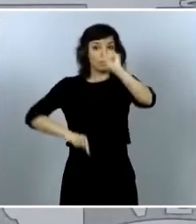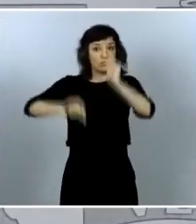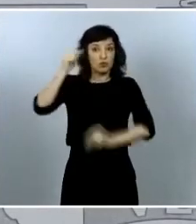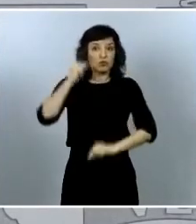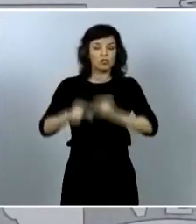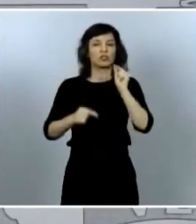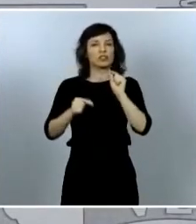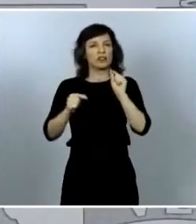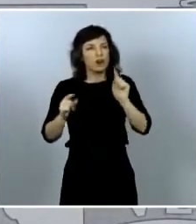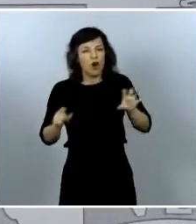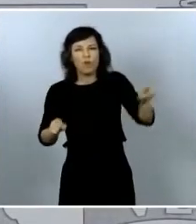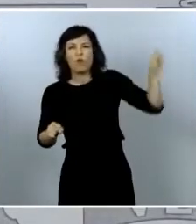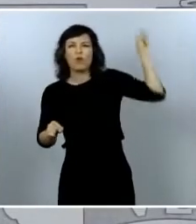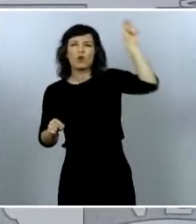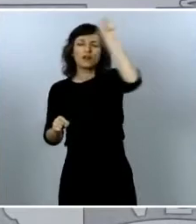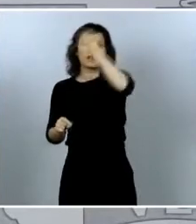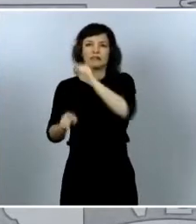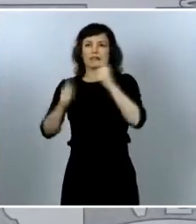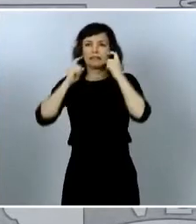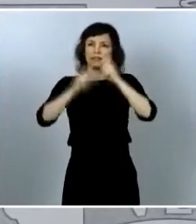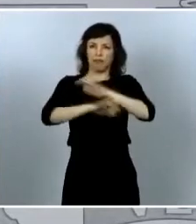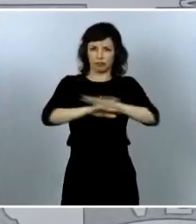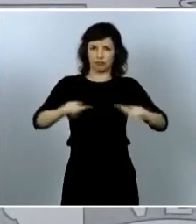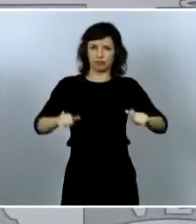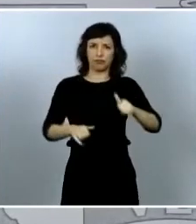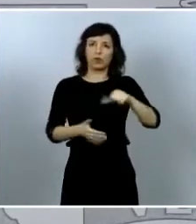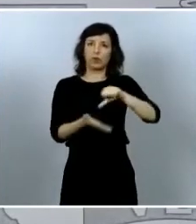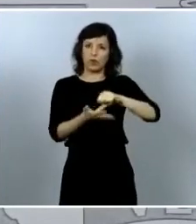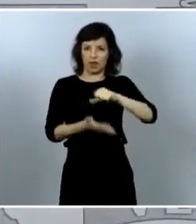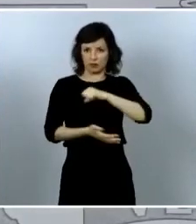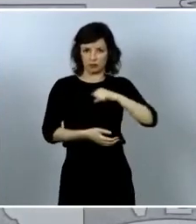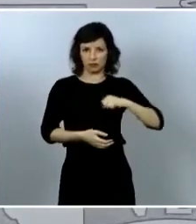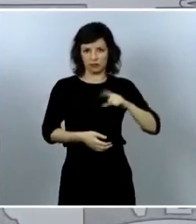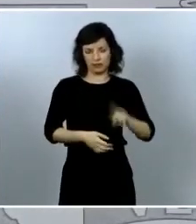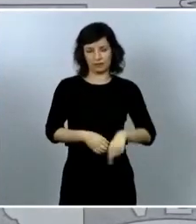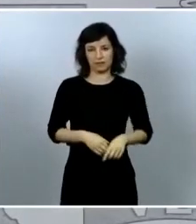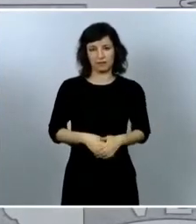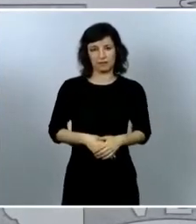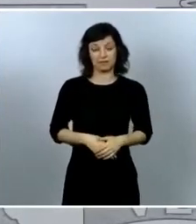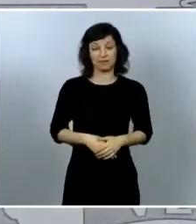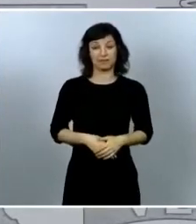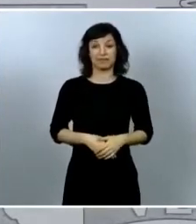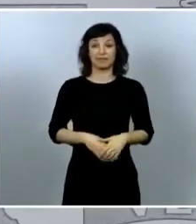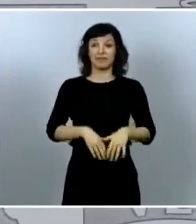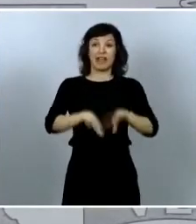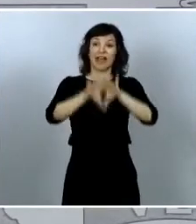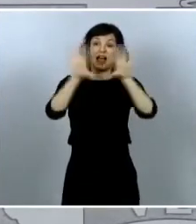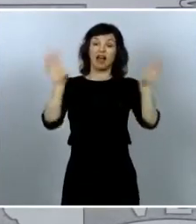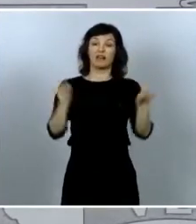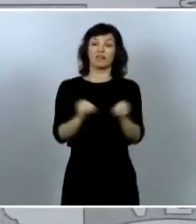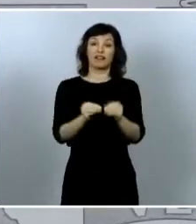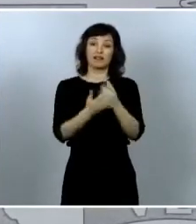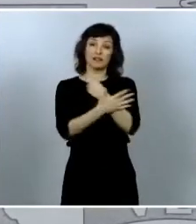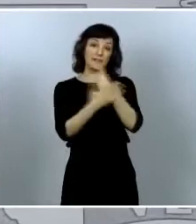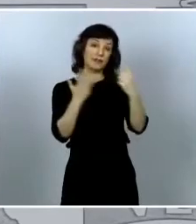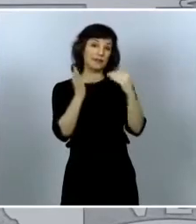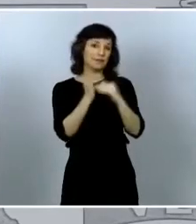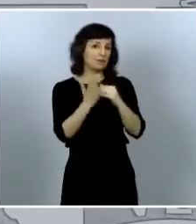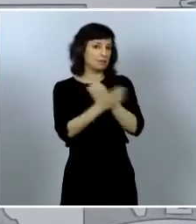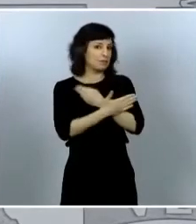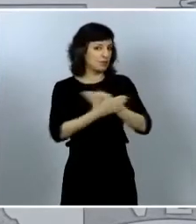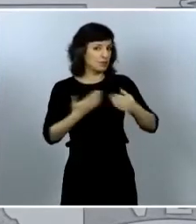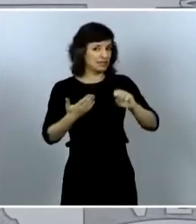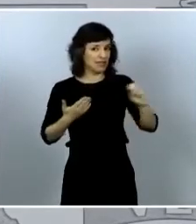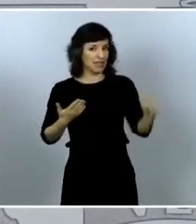las comunidades autónomas y ciudades autónomas y así finalmente se ha decidido el siguiente reparto de los 16.000 millones de euros del